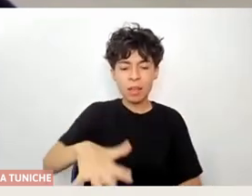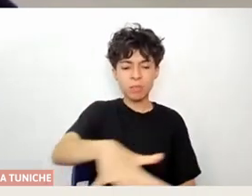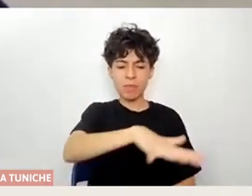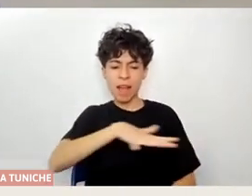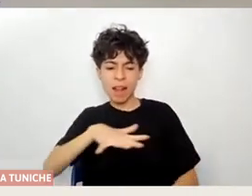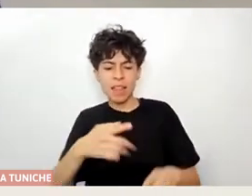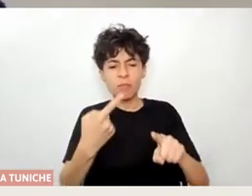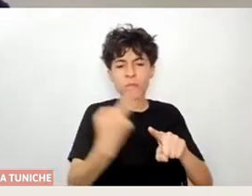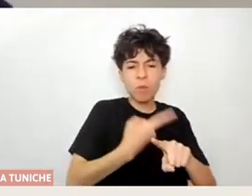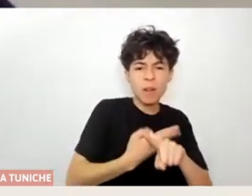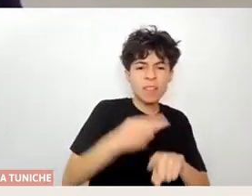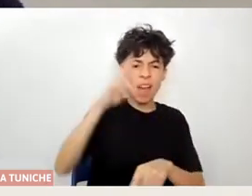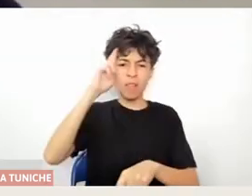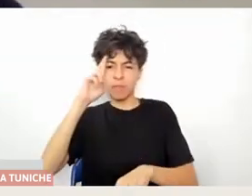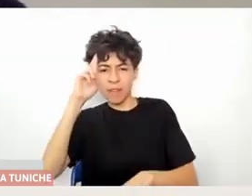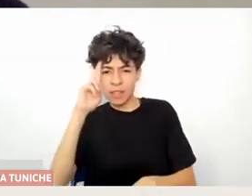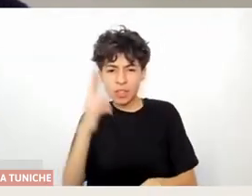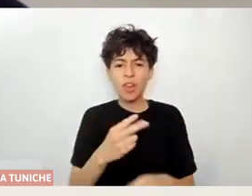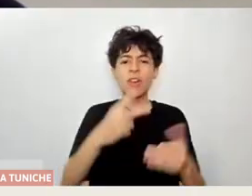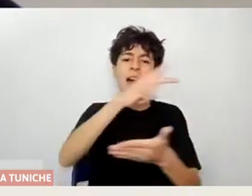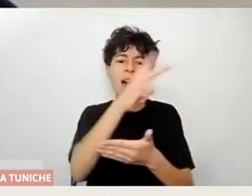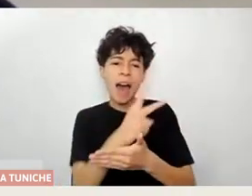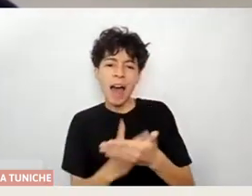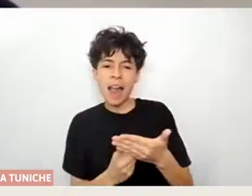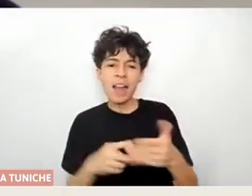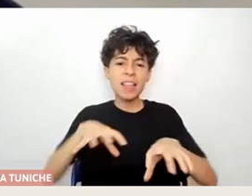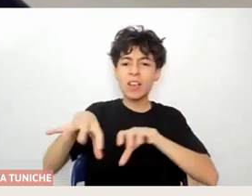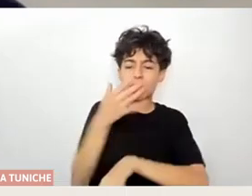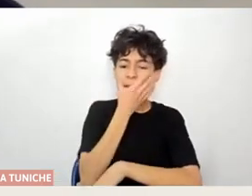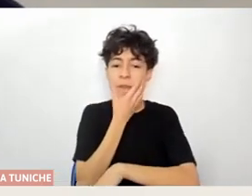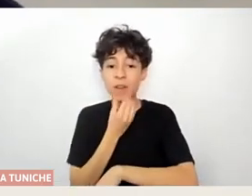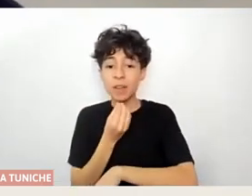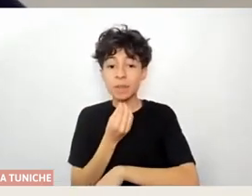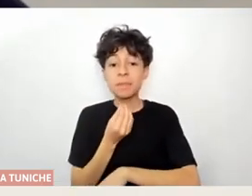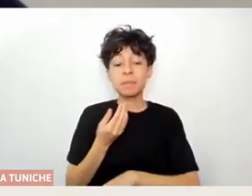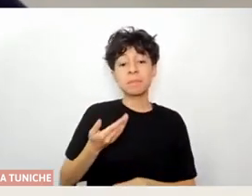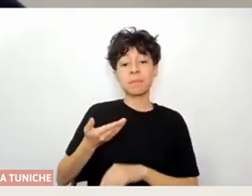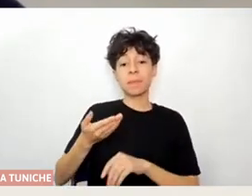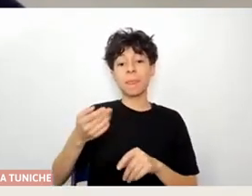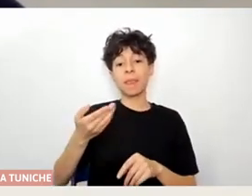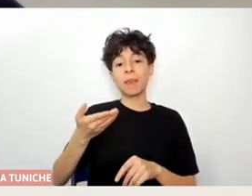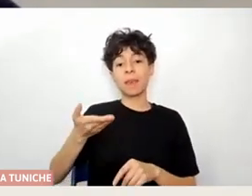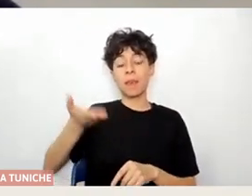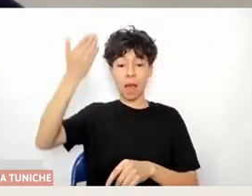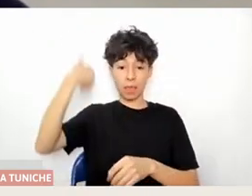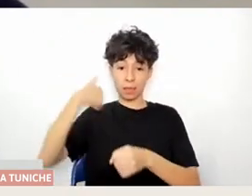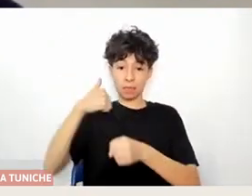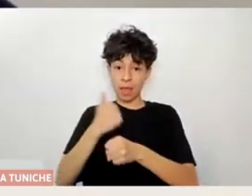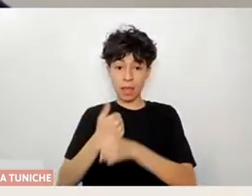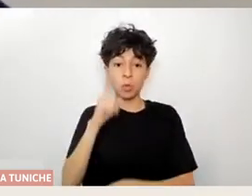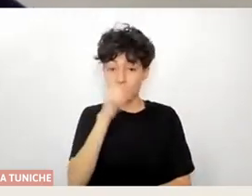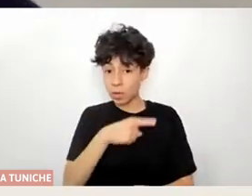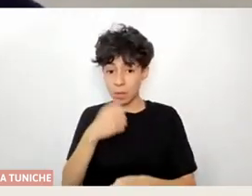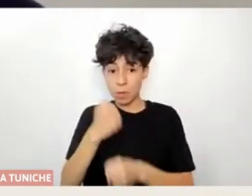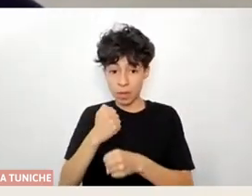belleza, de discusión, en este caso, en nuestro último taller, en la reflexión sobre de imagen, ¿no? Y, y pienso que desafiando